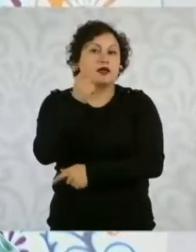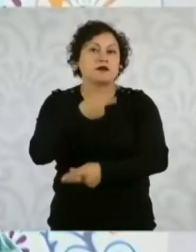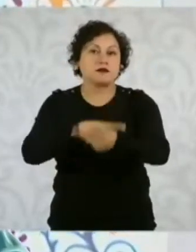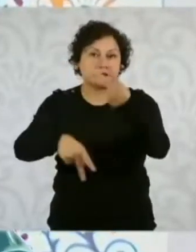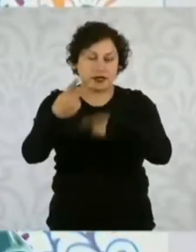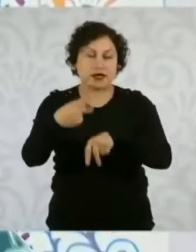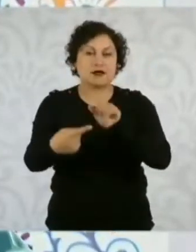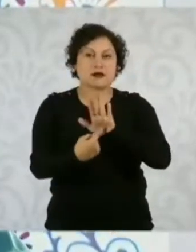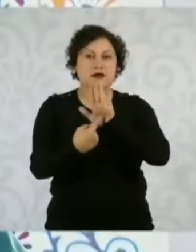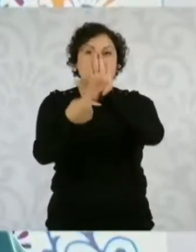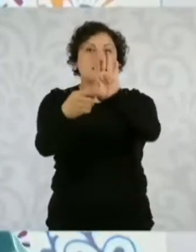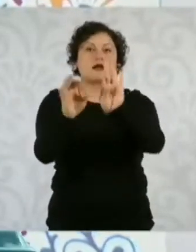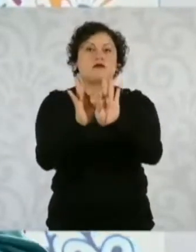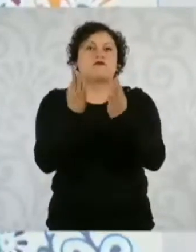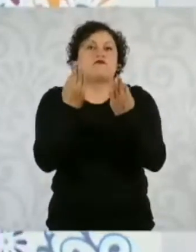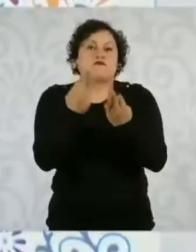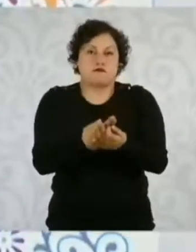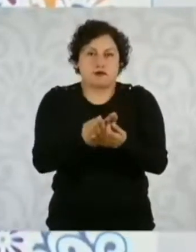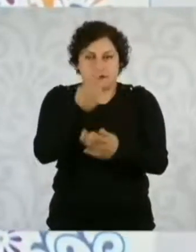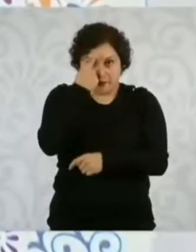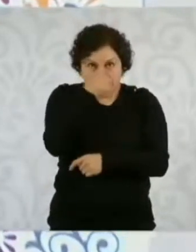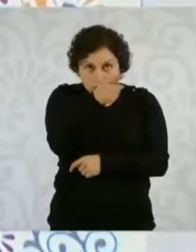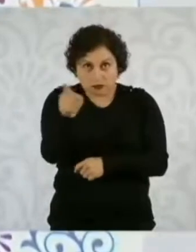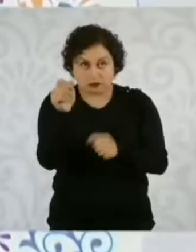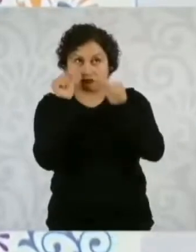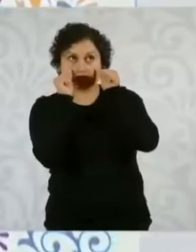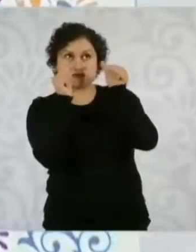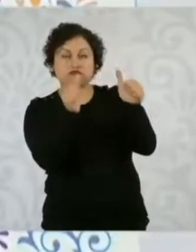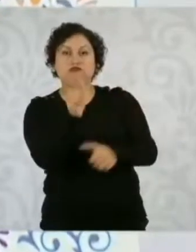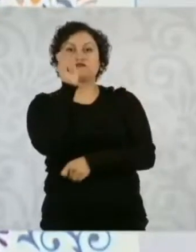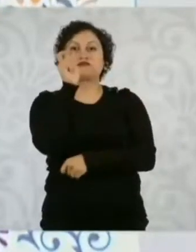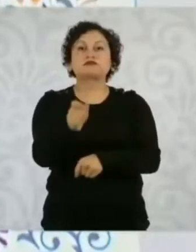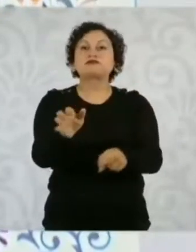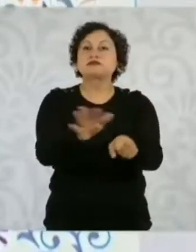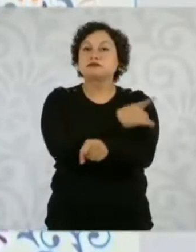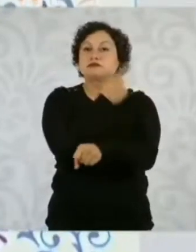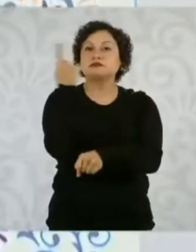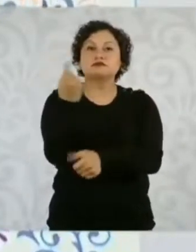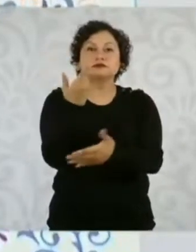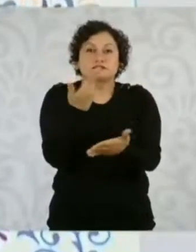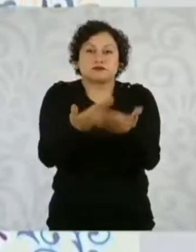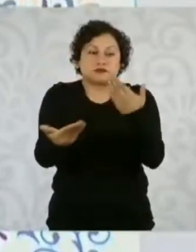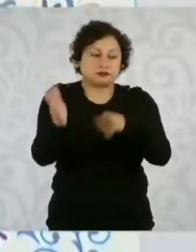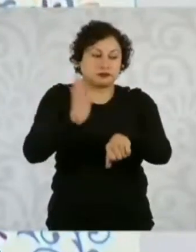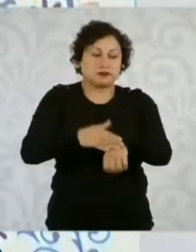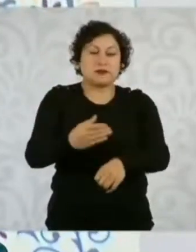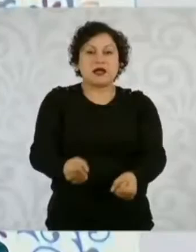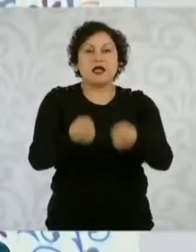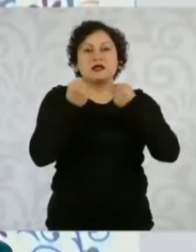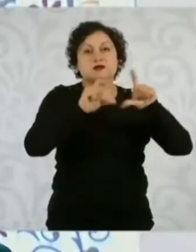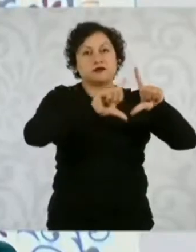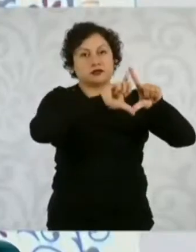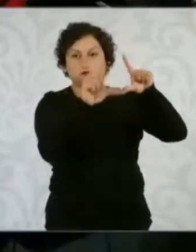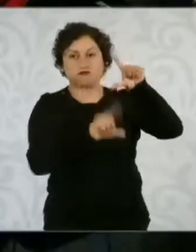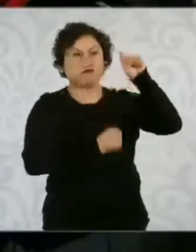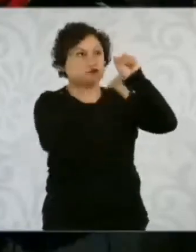lo van a ver, porque vamos a fortalecer todavía más la coordinación con los estados,